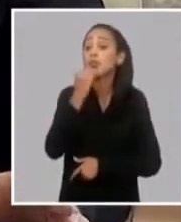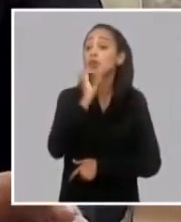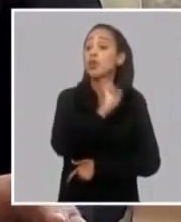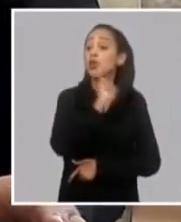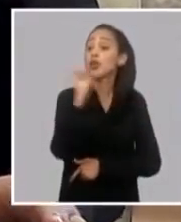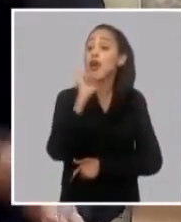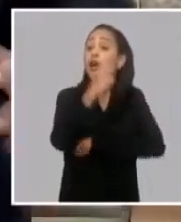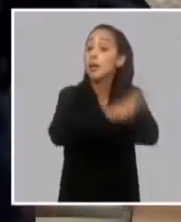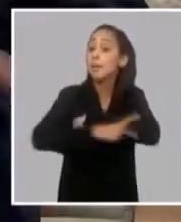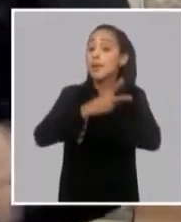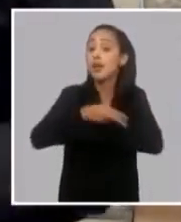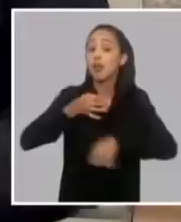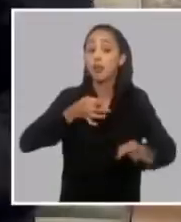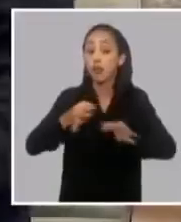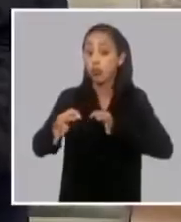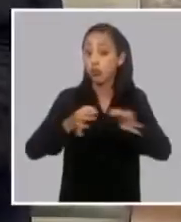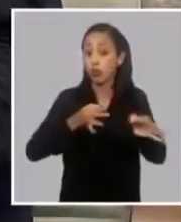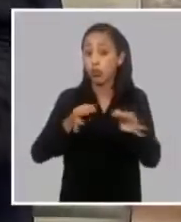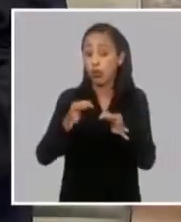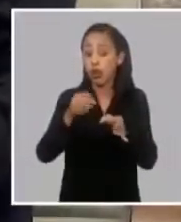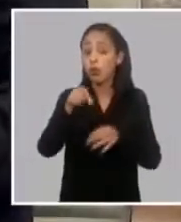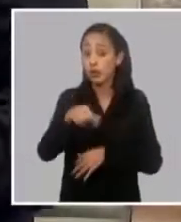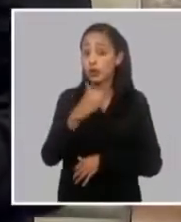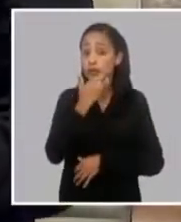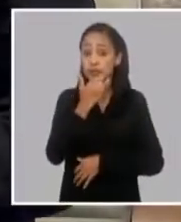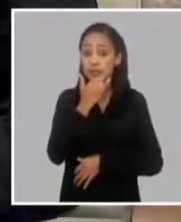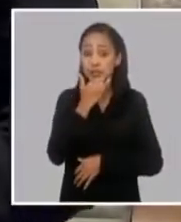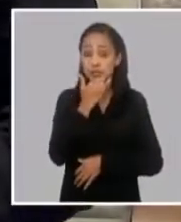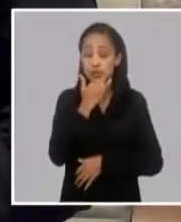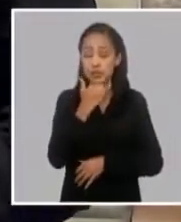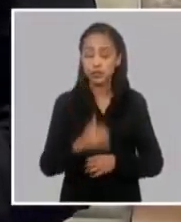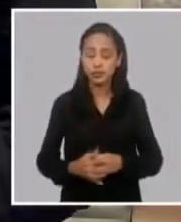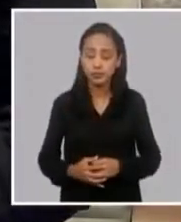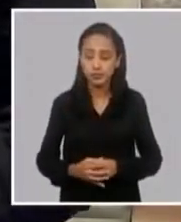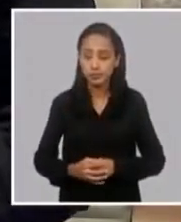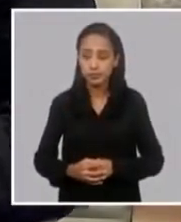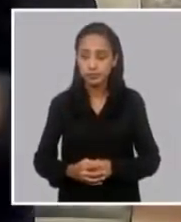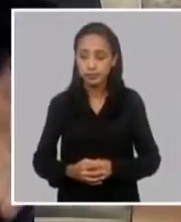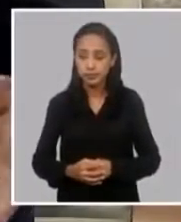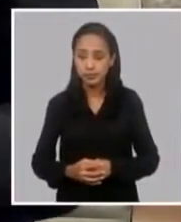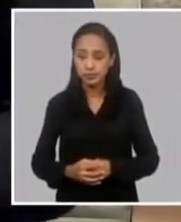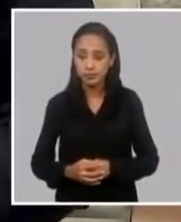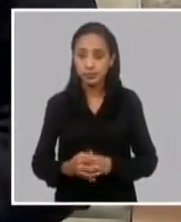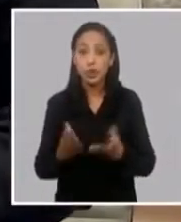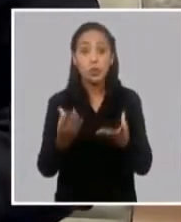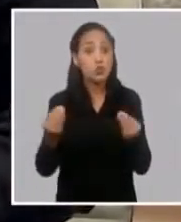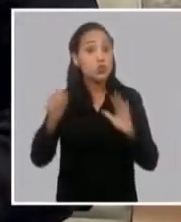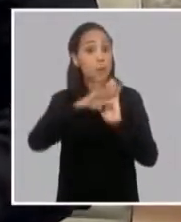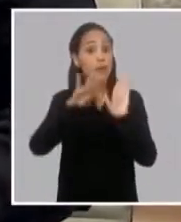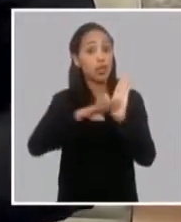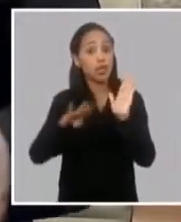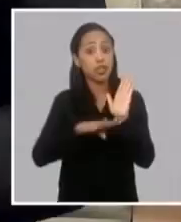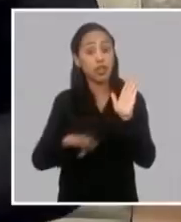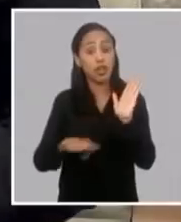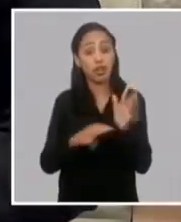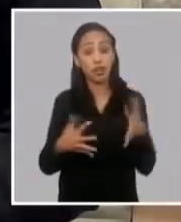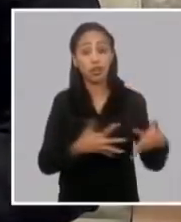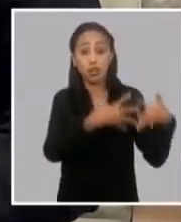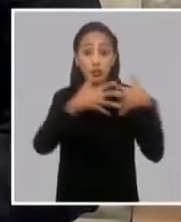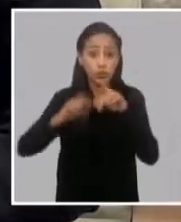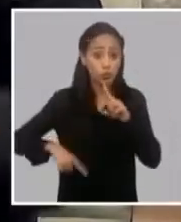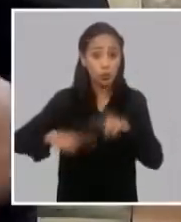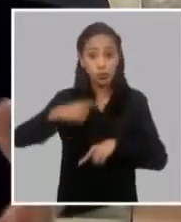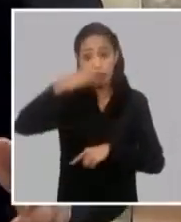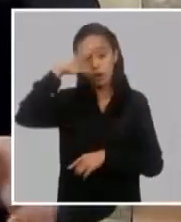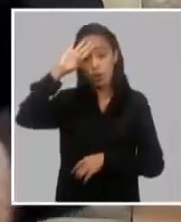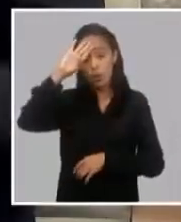país funcione, aún con estas limitaciones, con tantas medidas aplicadas que impiden que